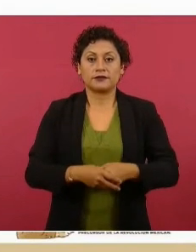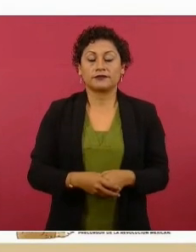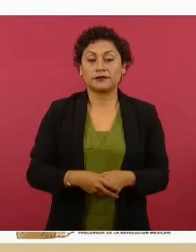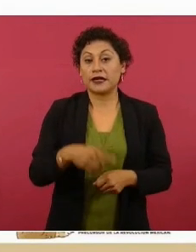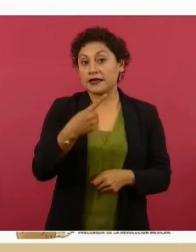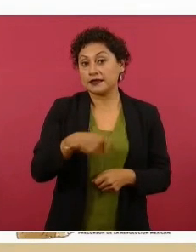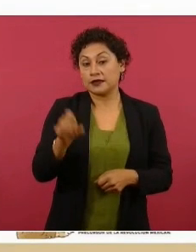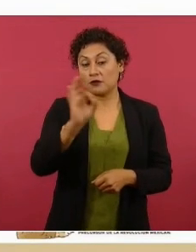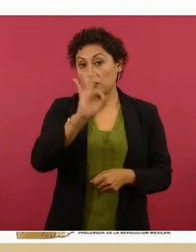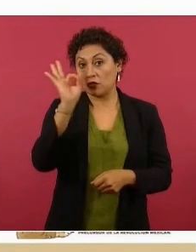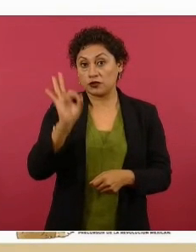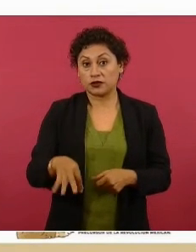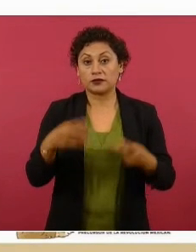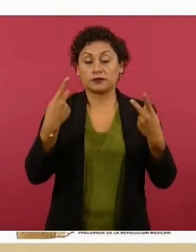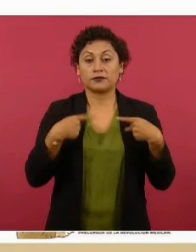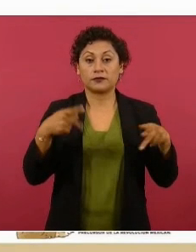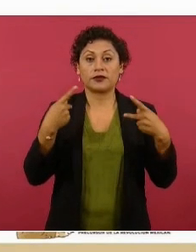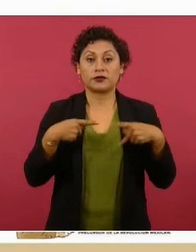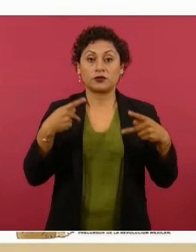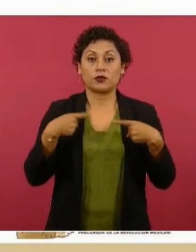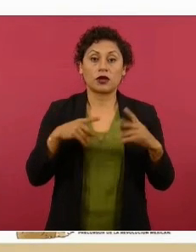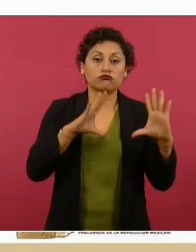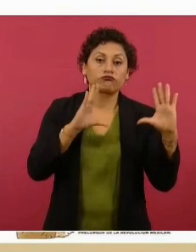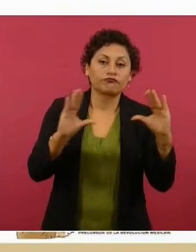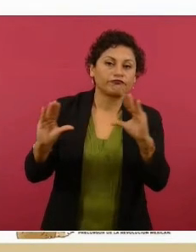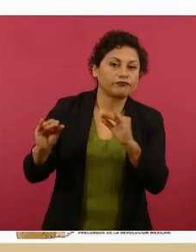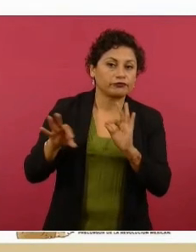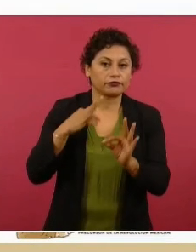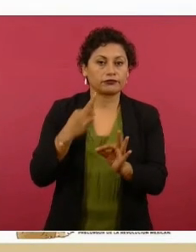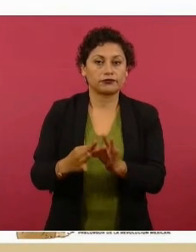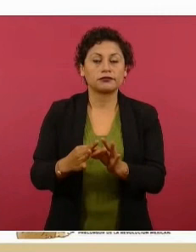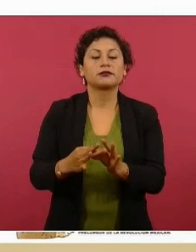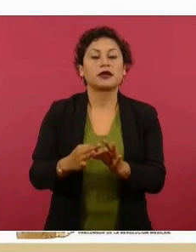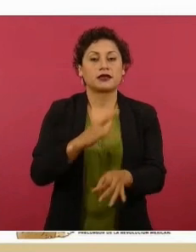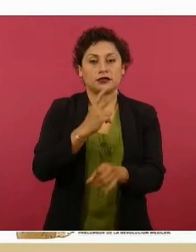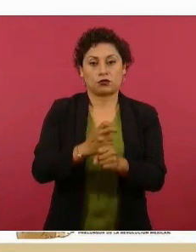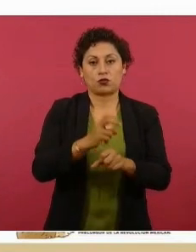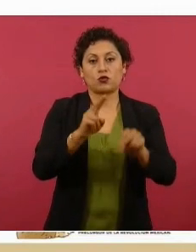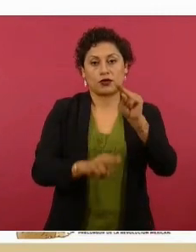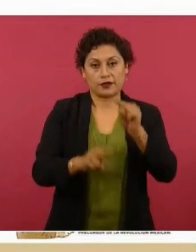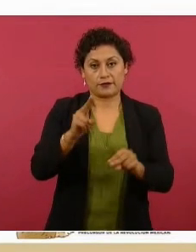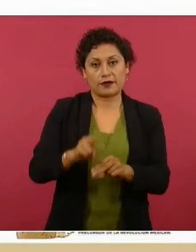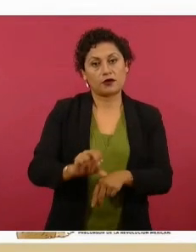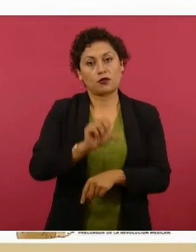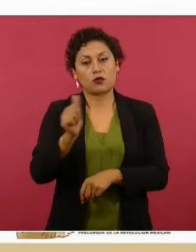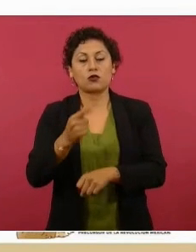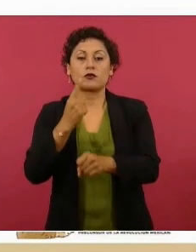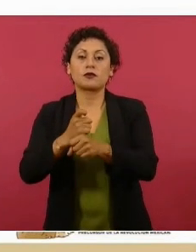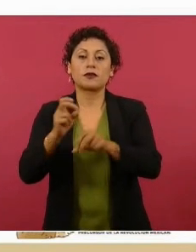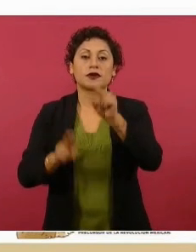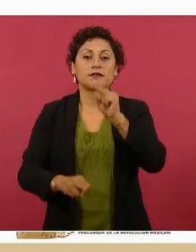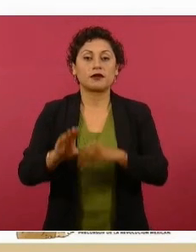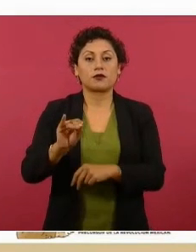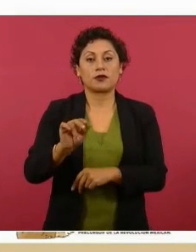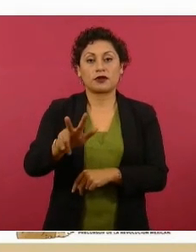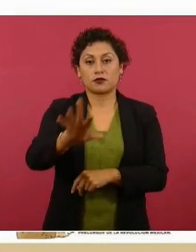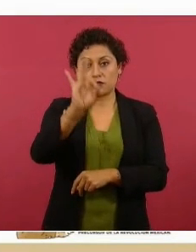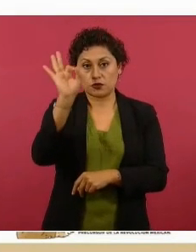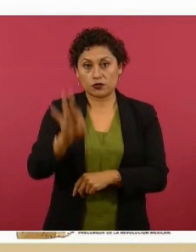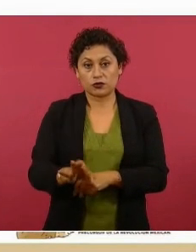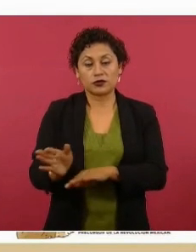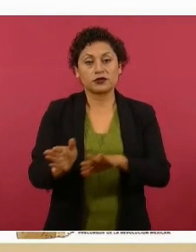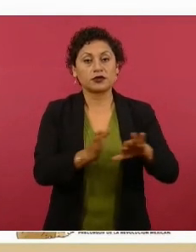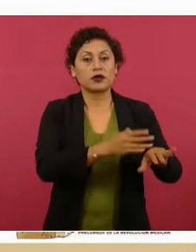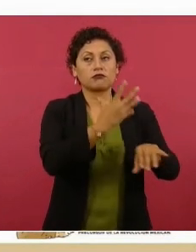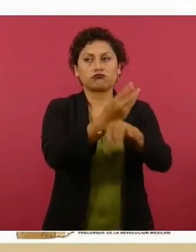100 por ciento del personal capacitado en el segundo nivel y 98 por ciento en el primer nivel de atención. Y en cuanto a las obras de